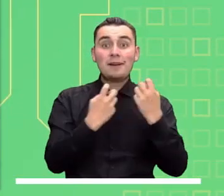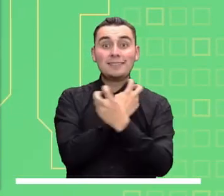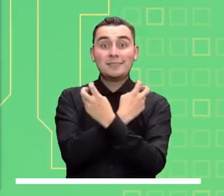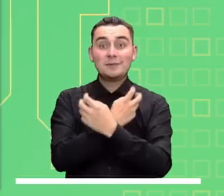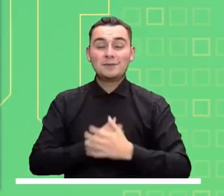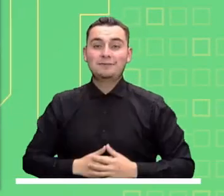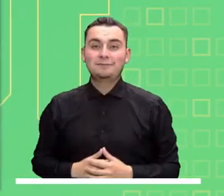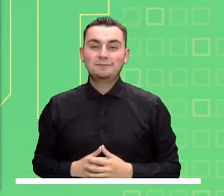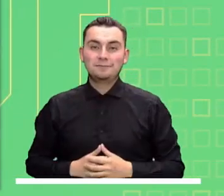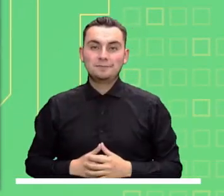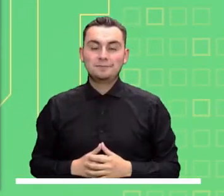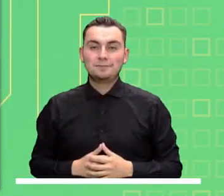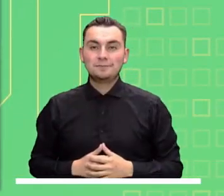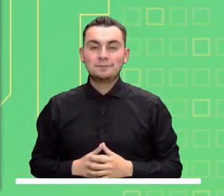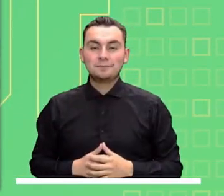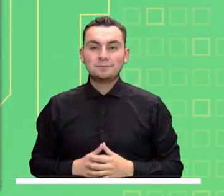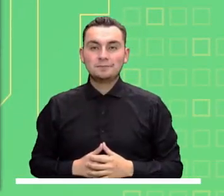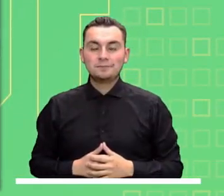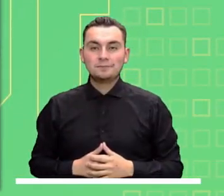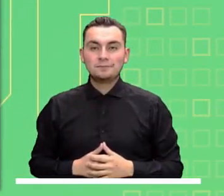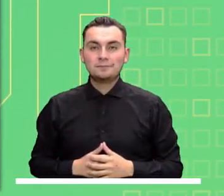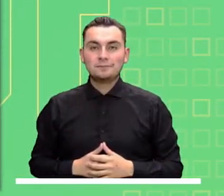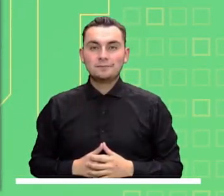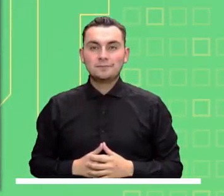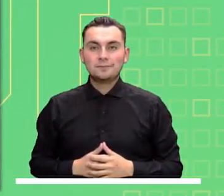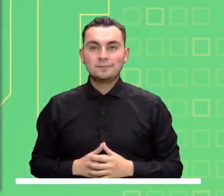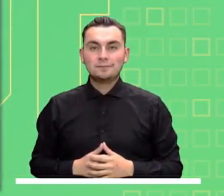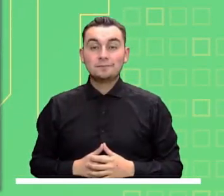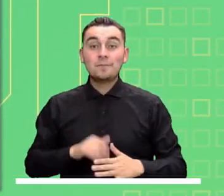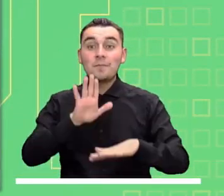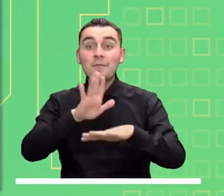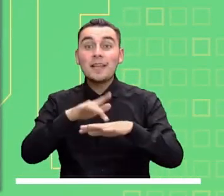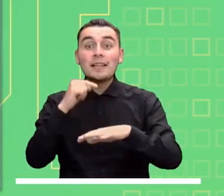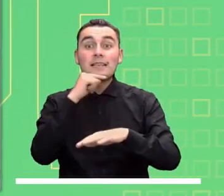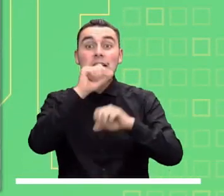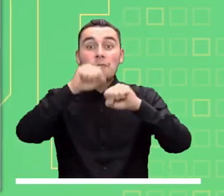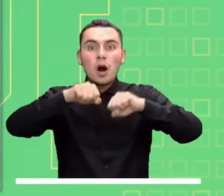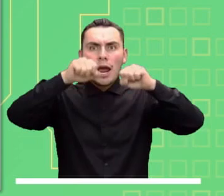Alerta naranja por moderada probabilidad de incendios en el departamento de Huila.